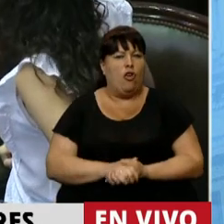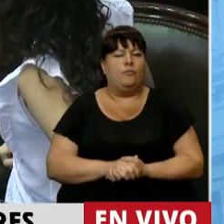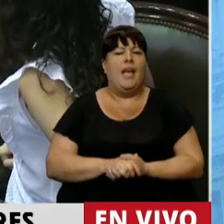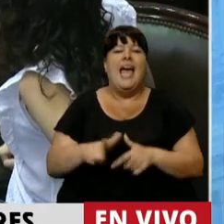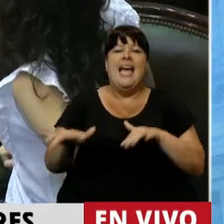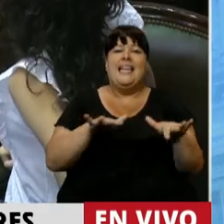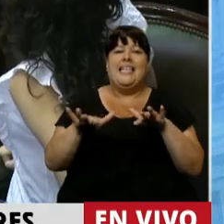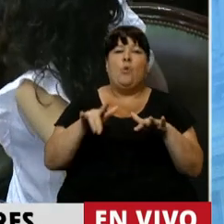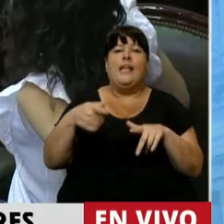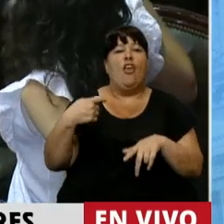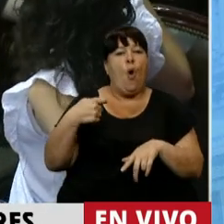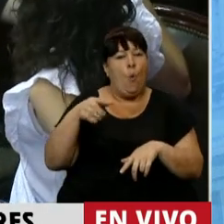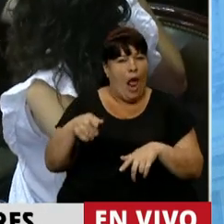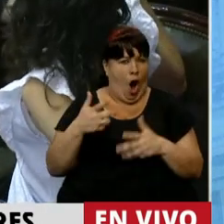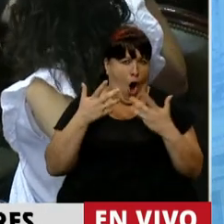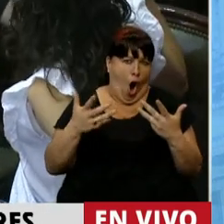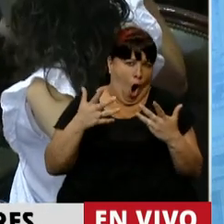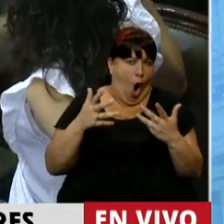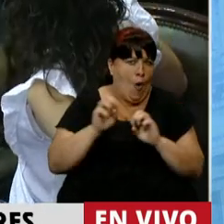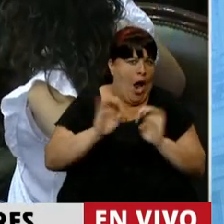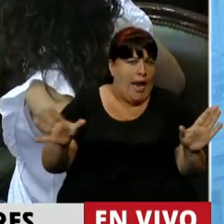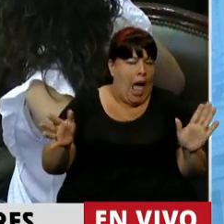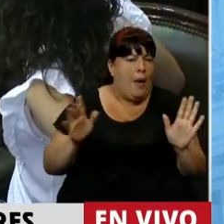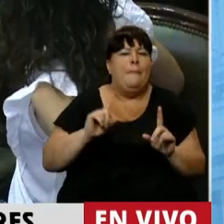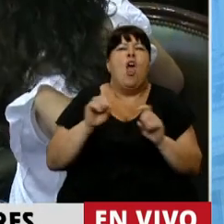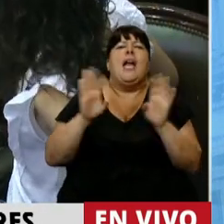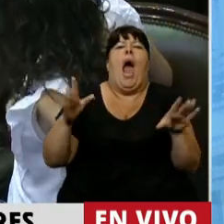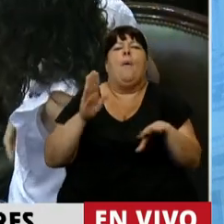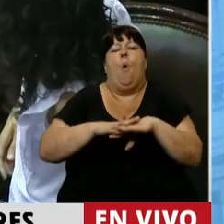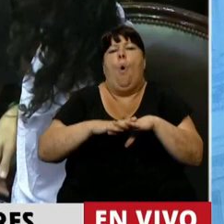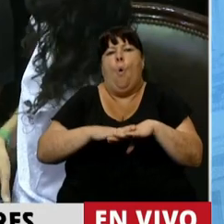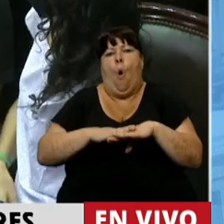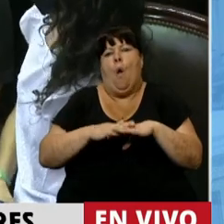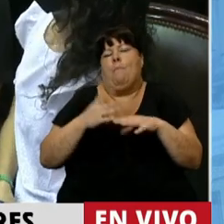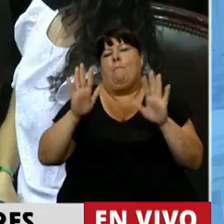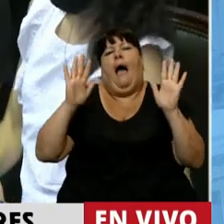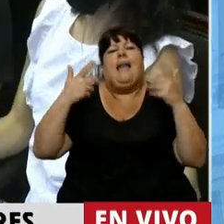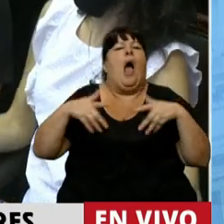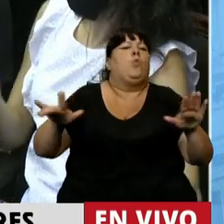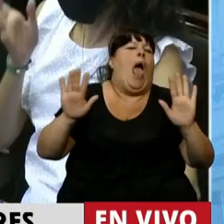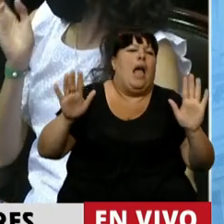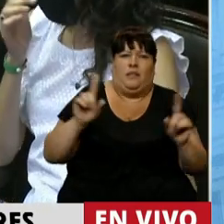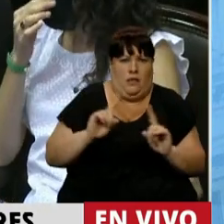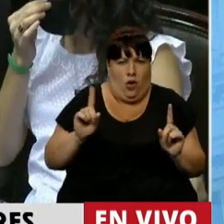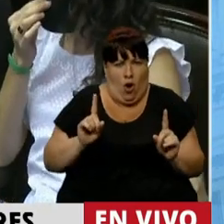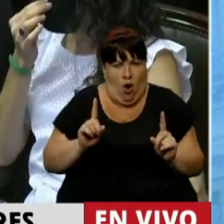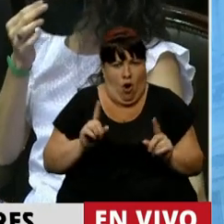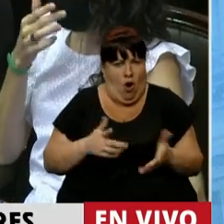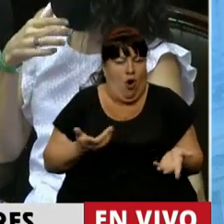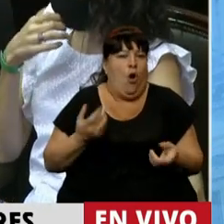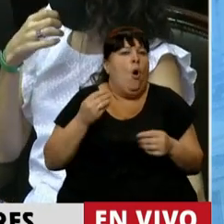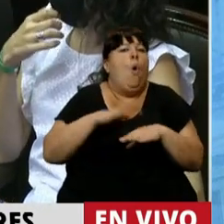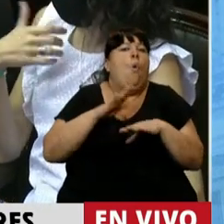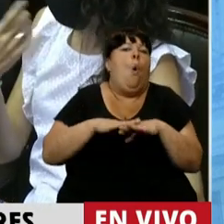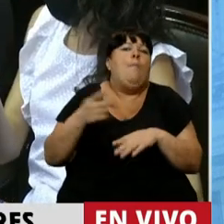la situación del sistema previsional, obviamente que es crítica, pero no es crítica por una cuestión natural, por